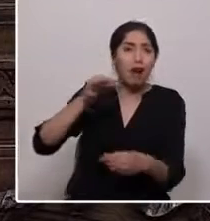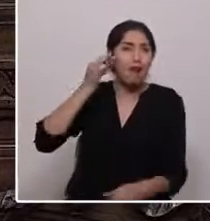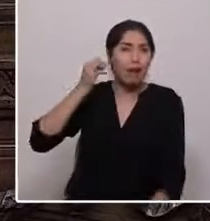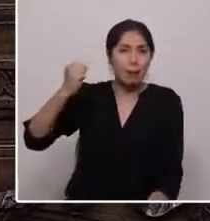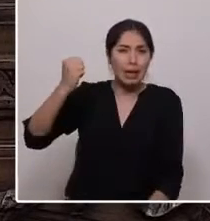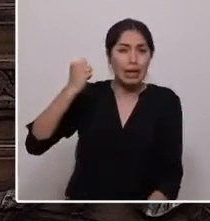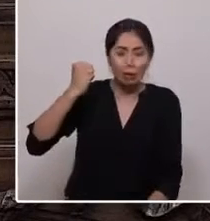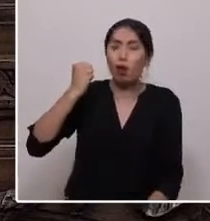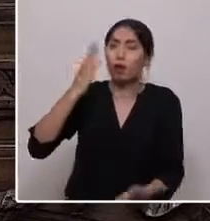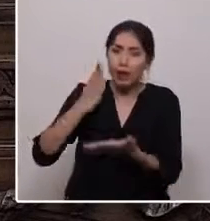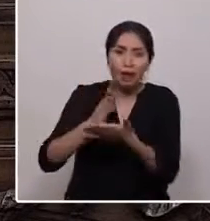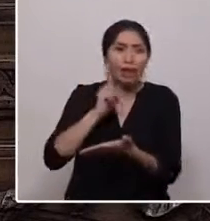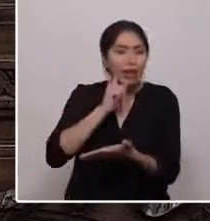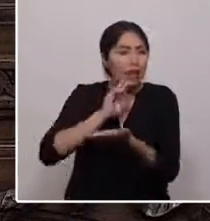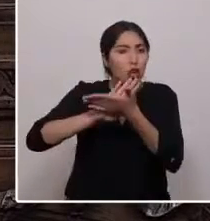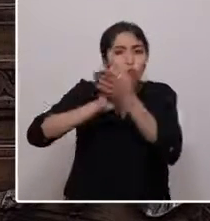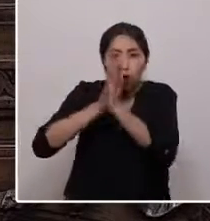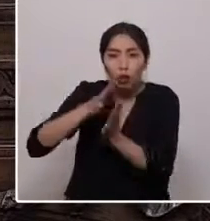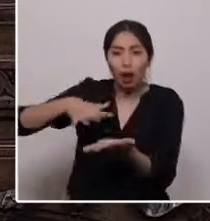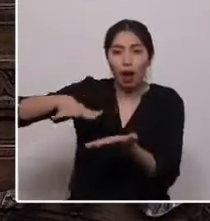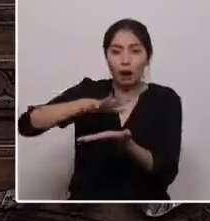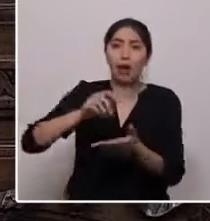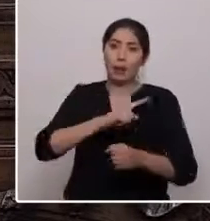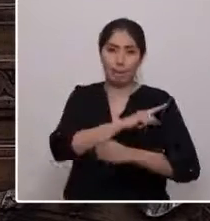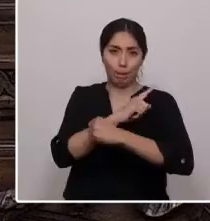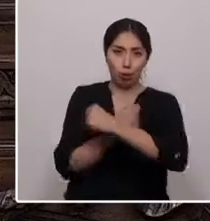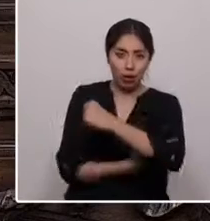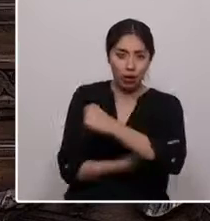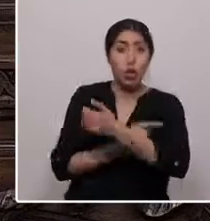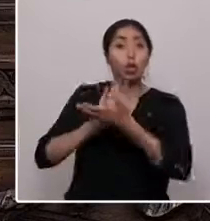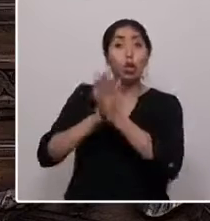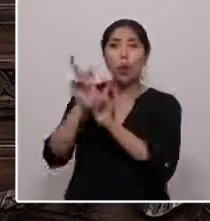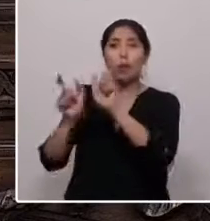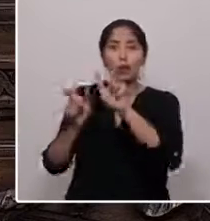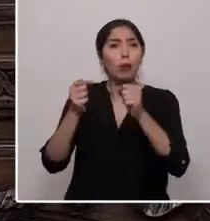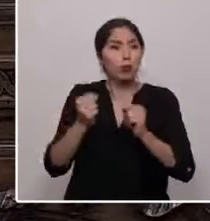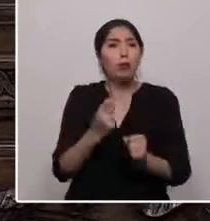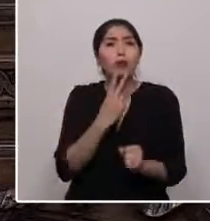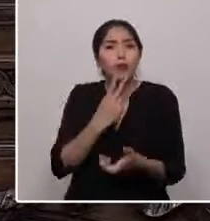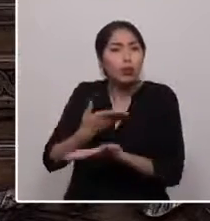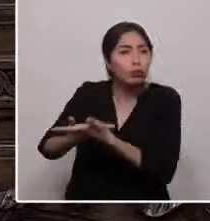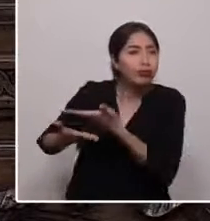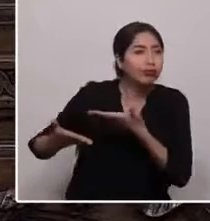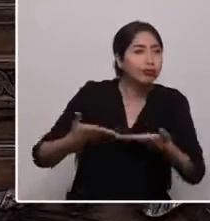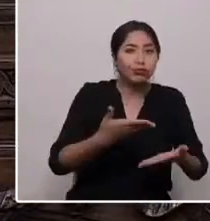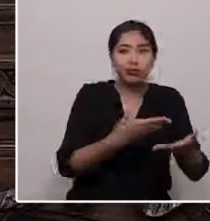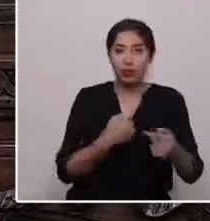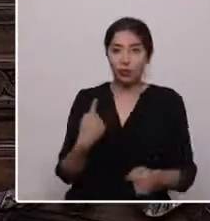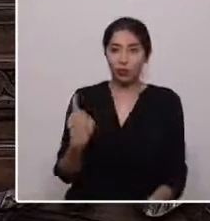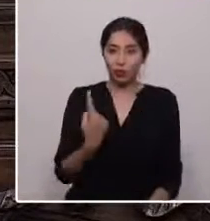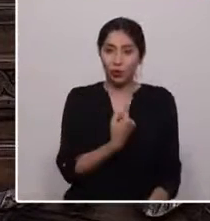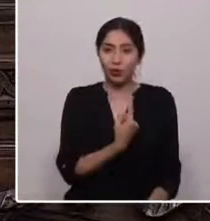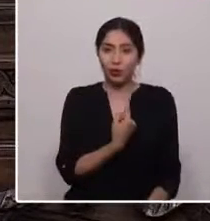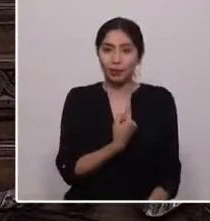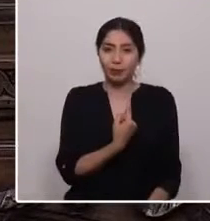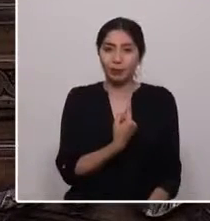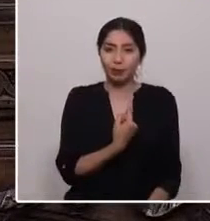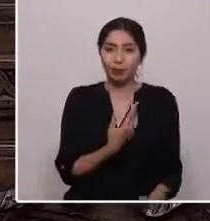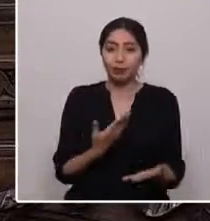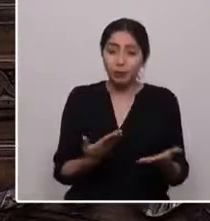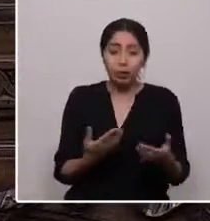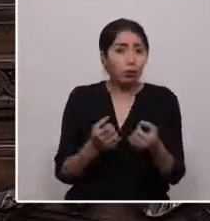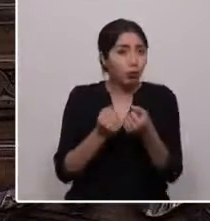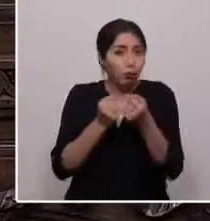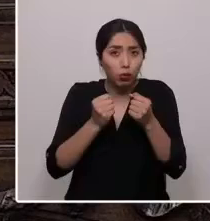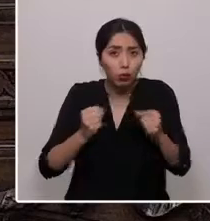En que todos los seres podamos vivir en armonía con el entorno y con nosotras y nosotros mismos. No podemos tener la certeza de que